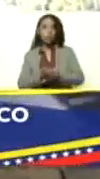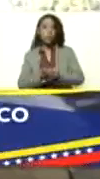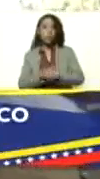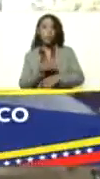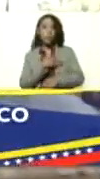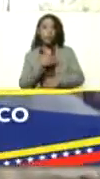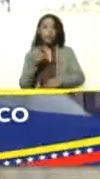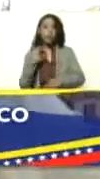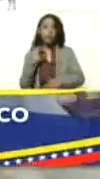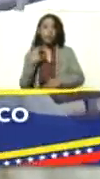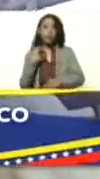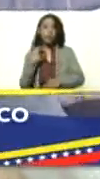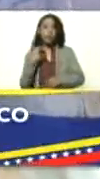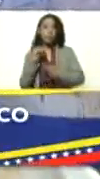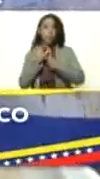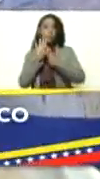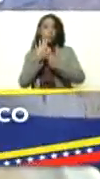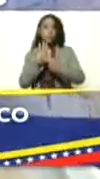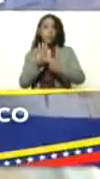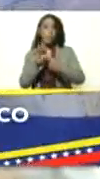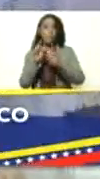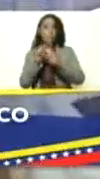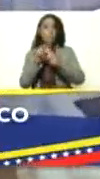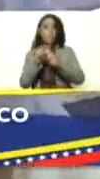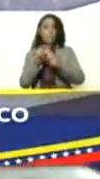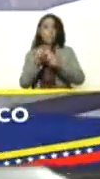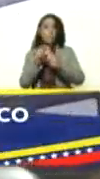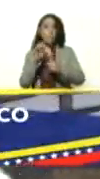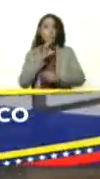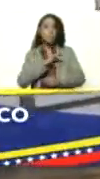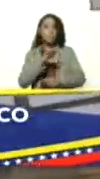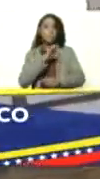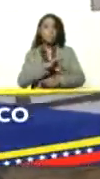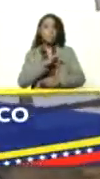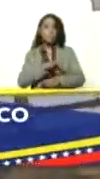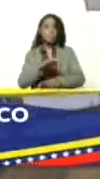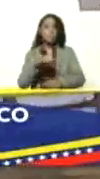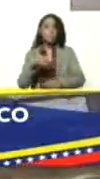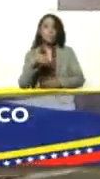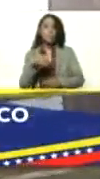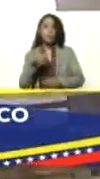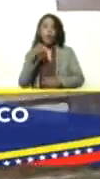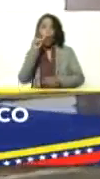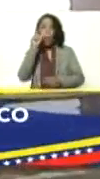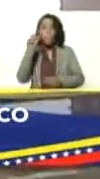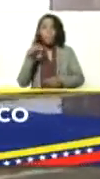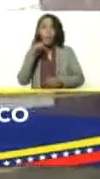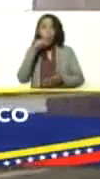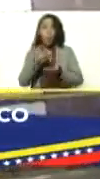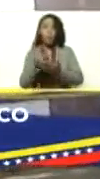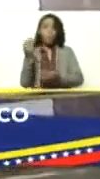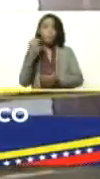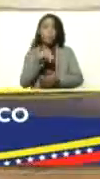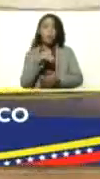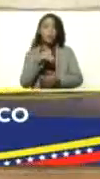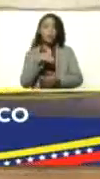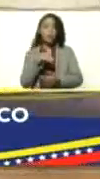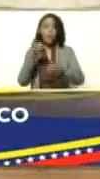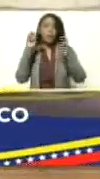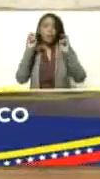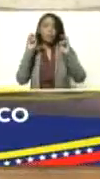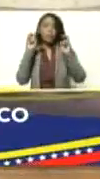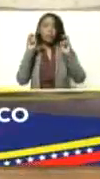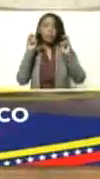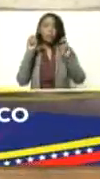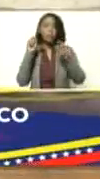quería darle la palabra nuevamente al señor Armando para que nos mencione un poco más respecto al tema